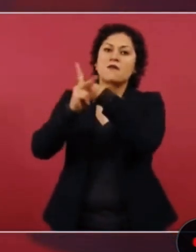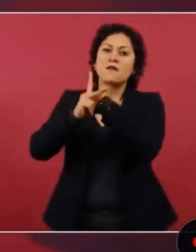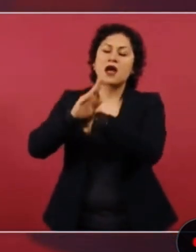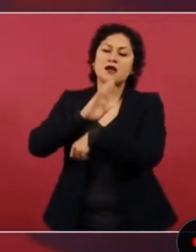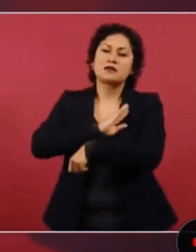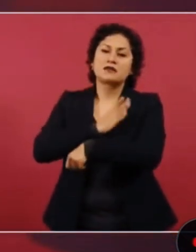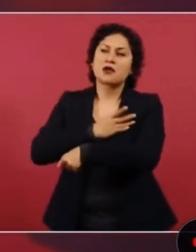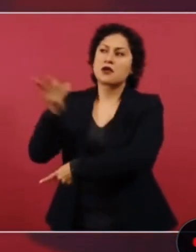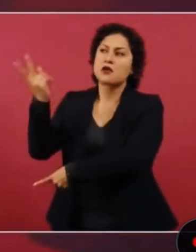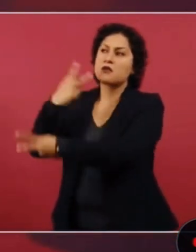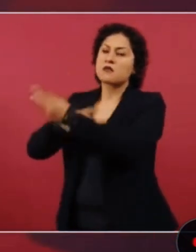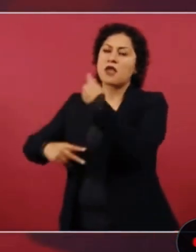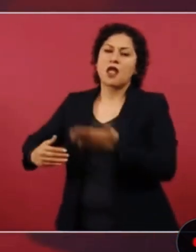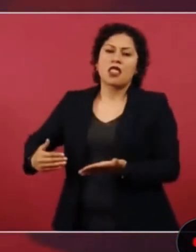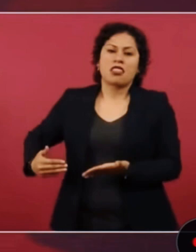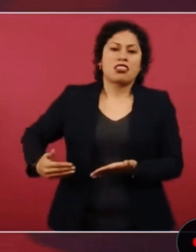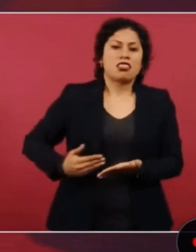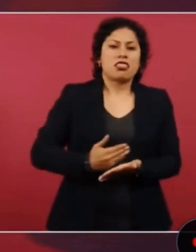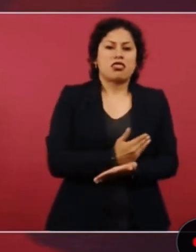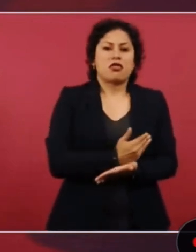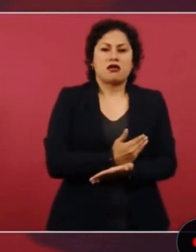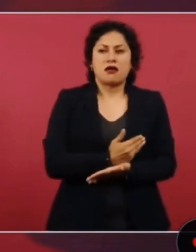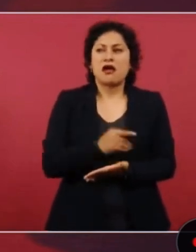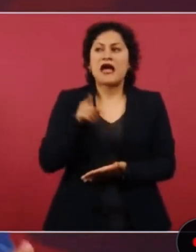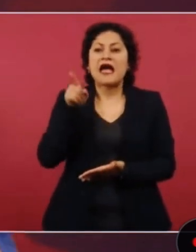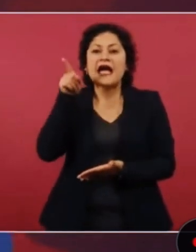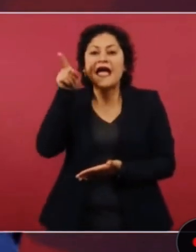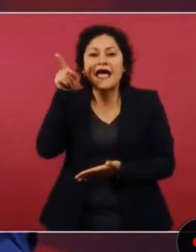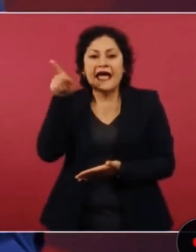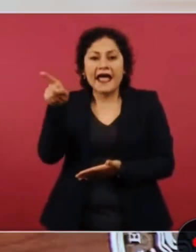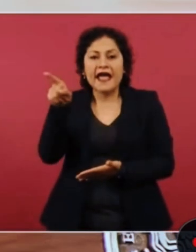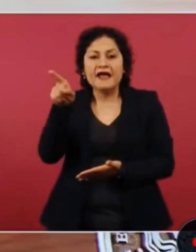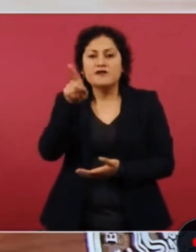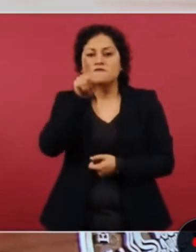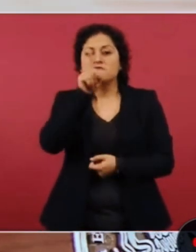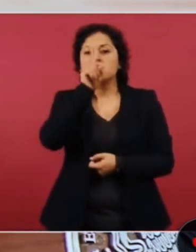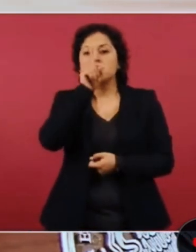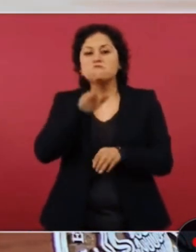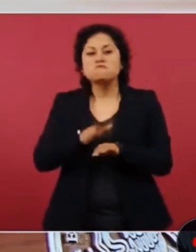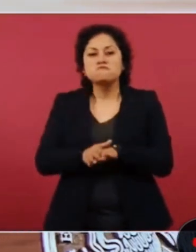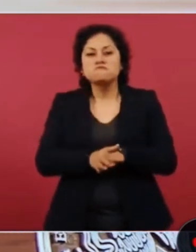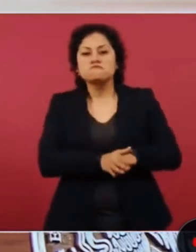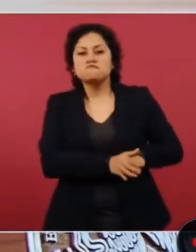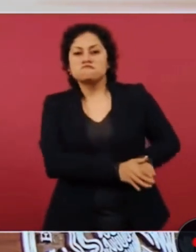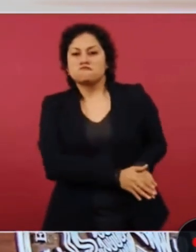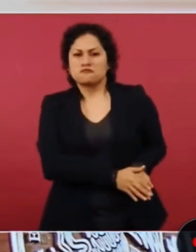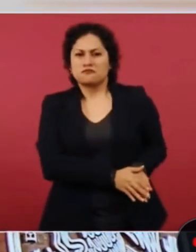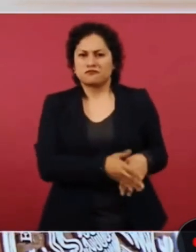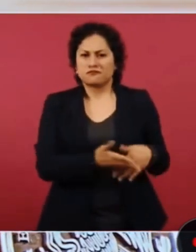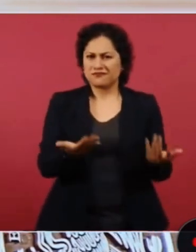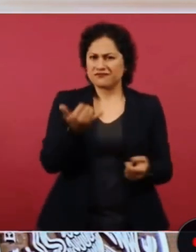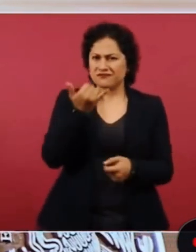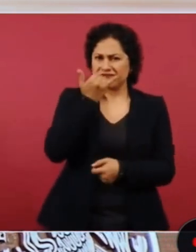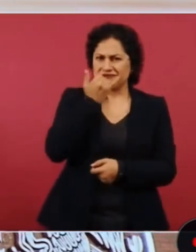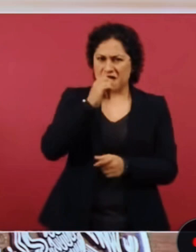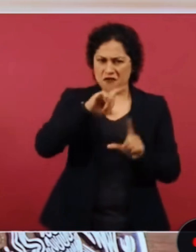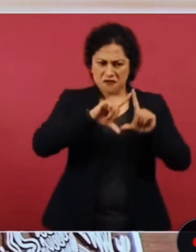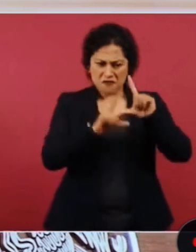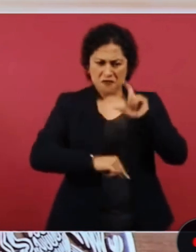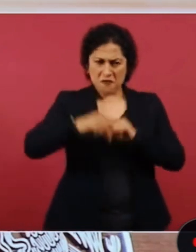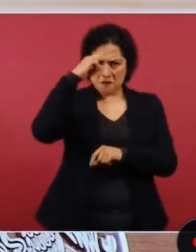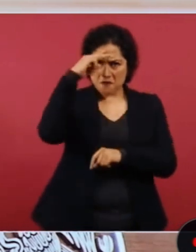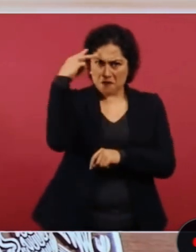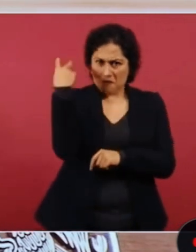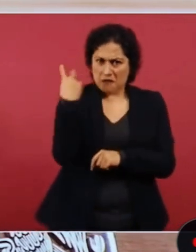parte de un pueblo heredero de grandes culturas y de grandes civilizaciones.